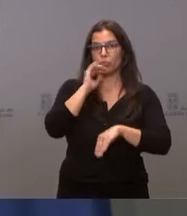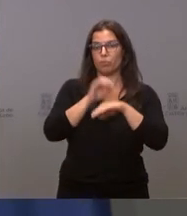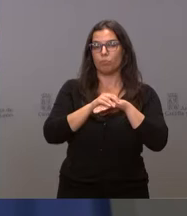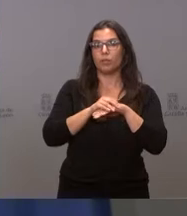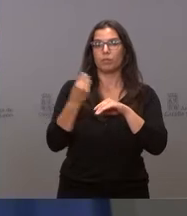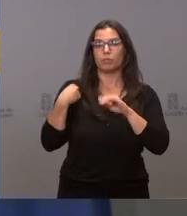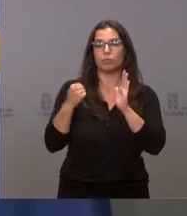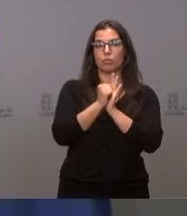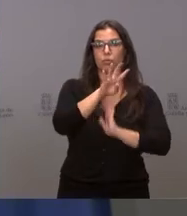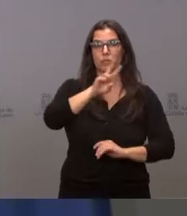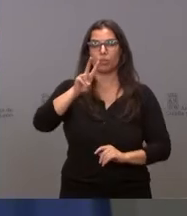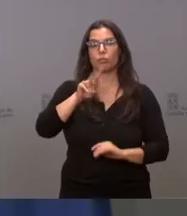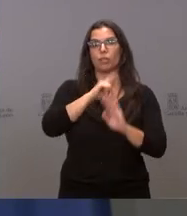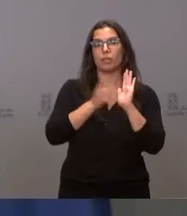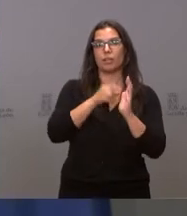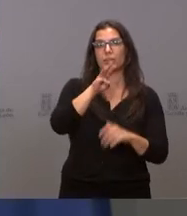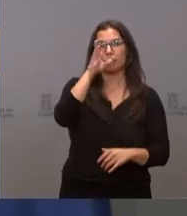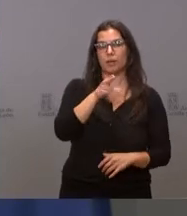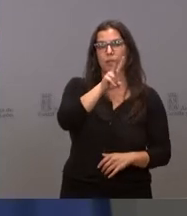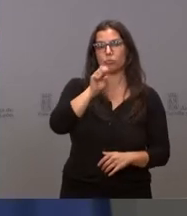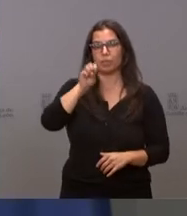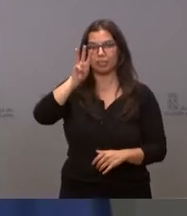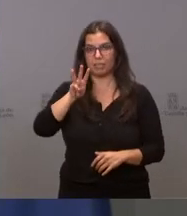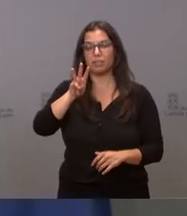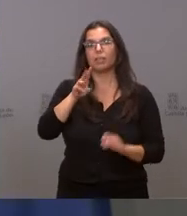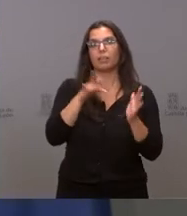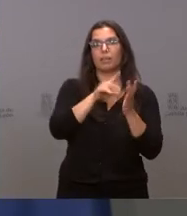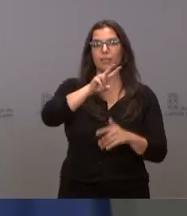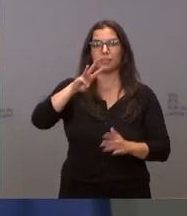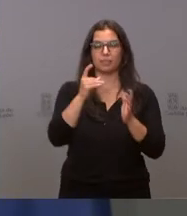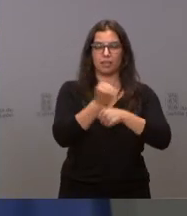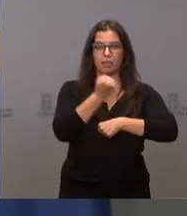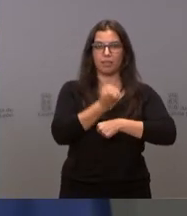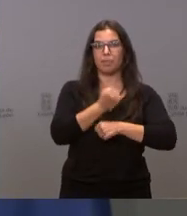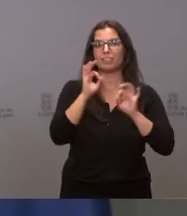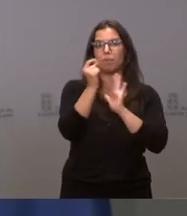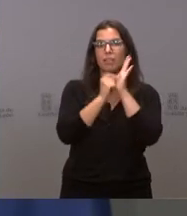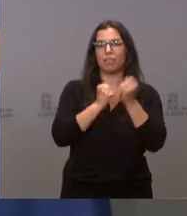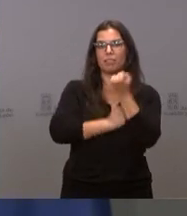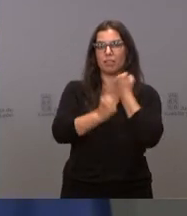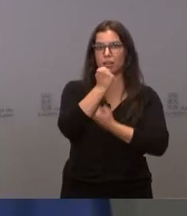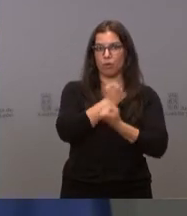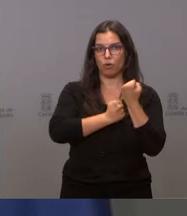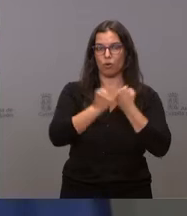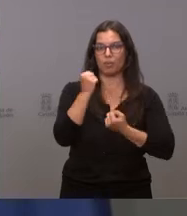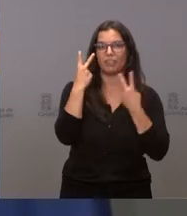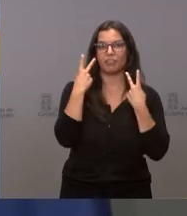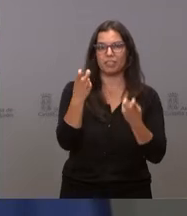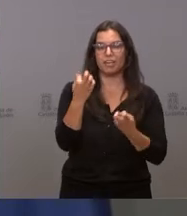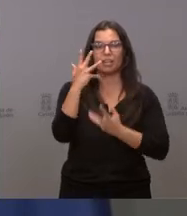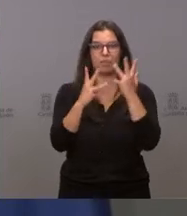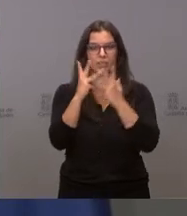establecido en el artículo 42 de la Ley 13.2003 de 23 de diciembre de medidas económicas, fiscales y